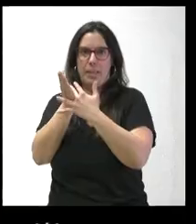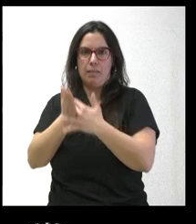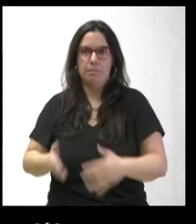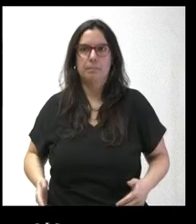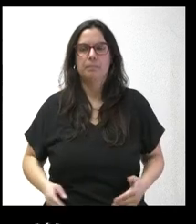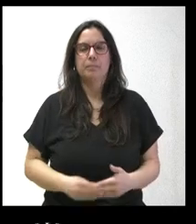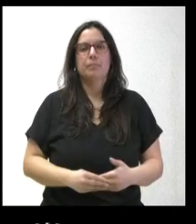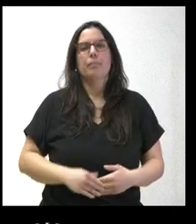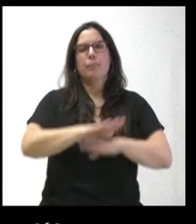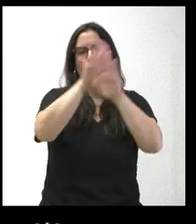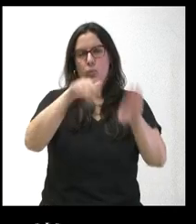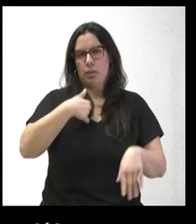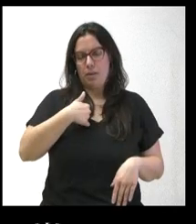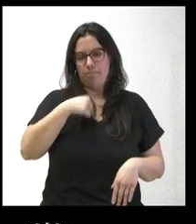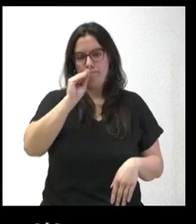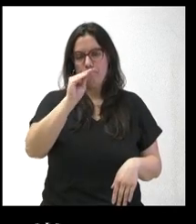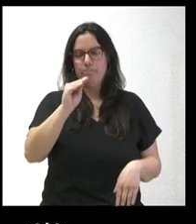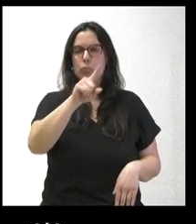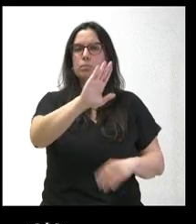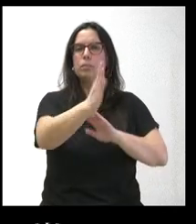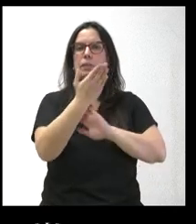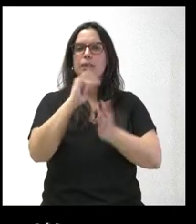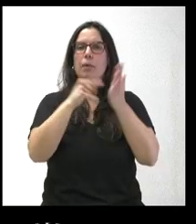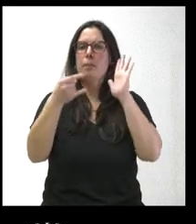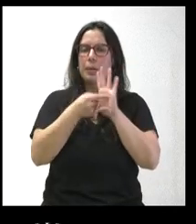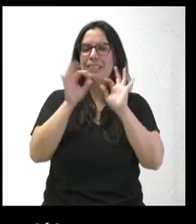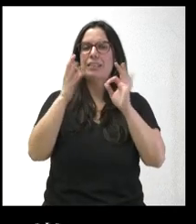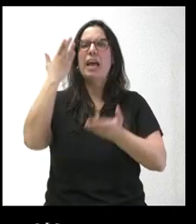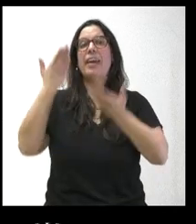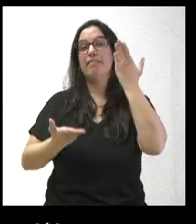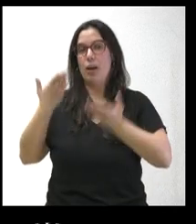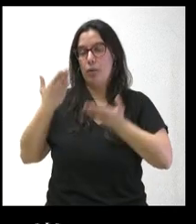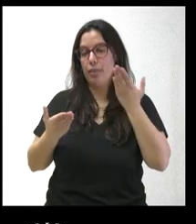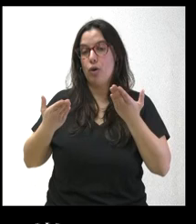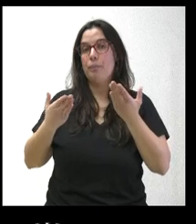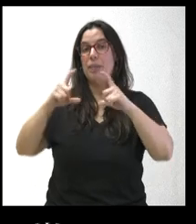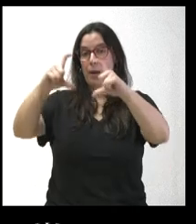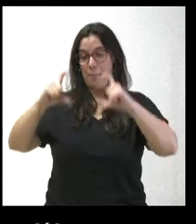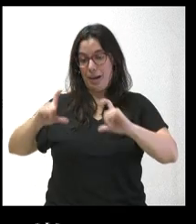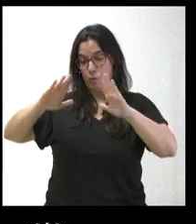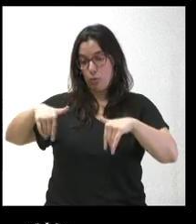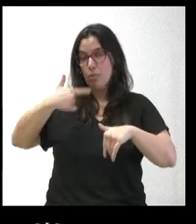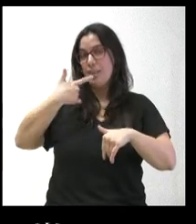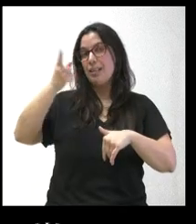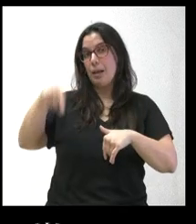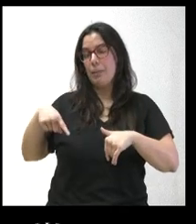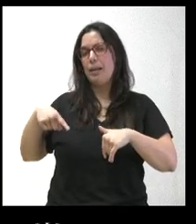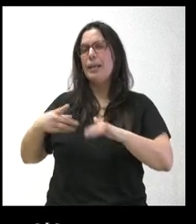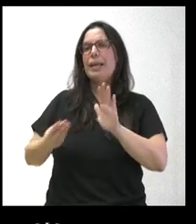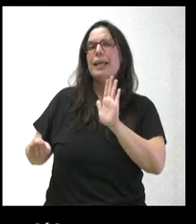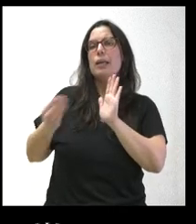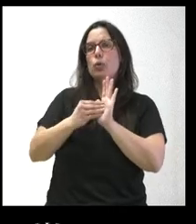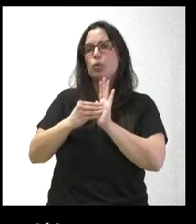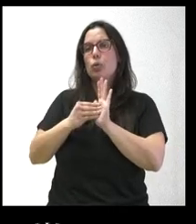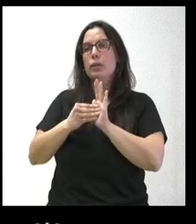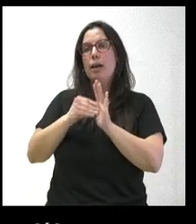Una última, por mi parte. Nos presentan el plan de evaluación. En el último párrafo veo que también el acuerdo incluye la evaluación de lo